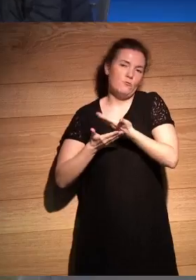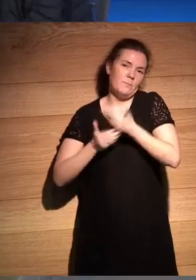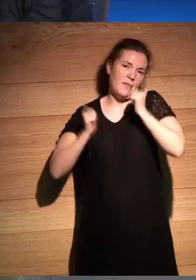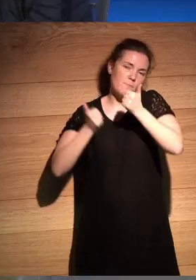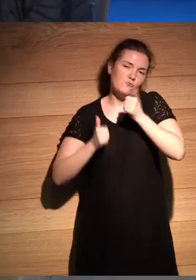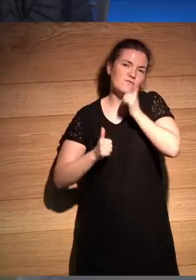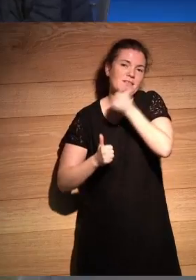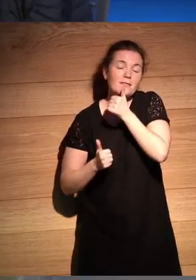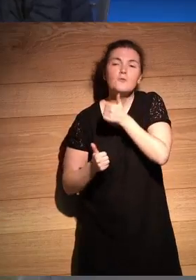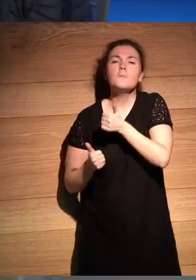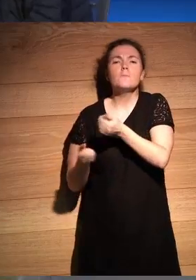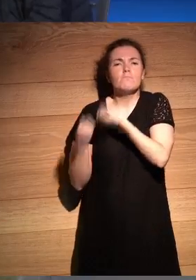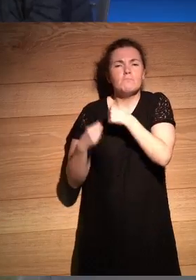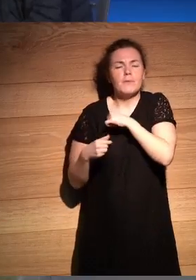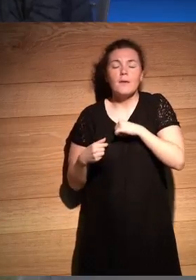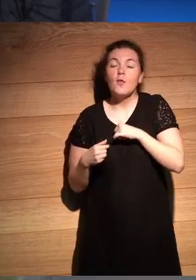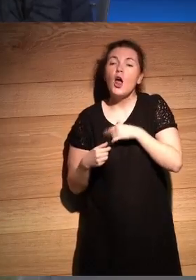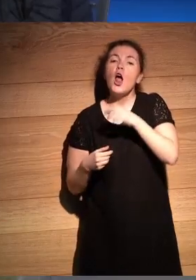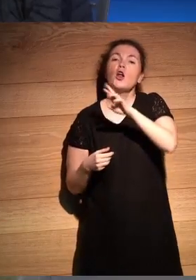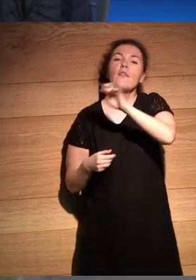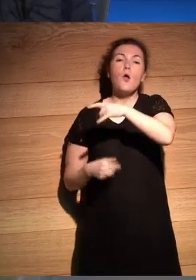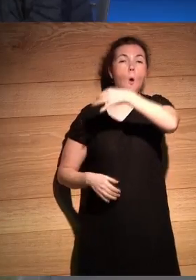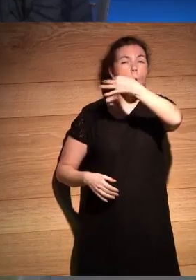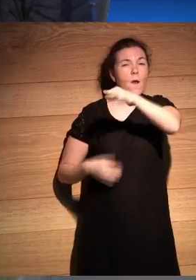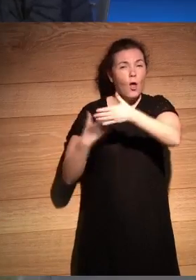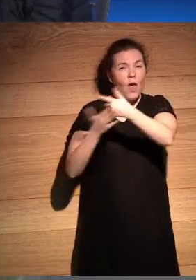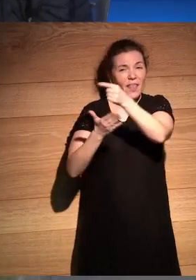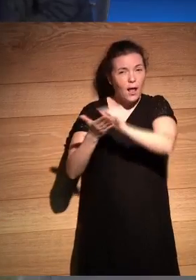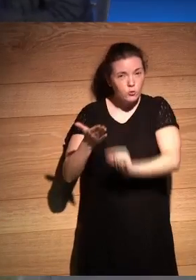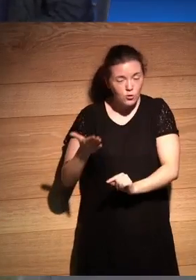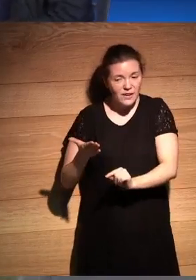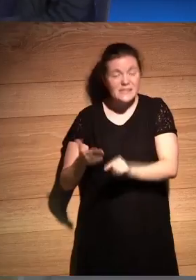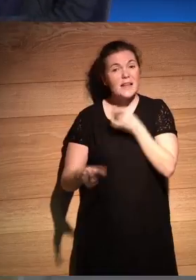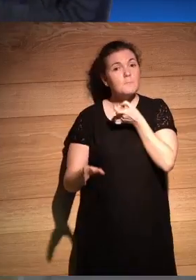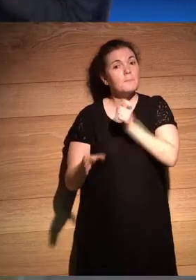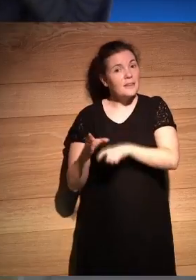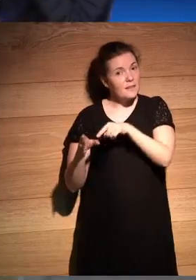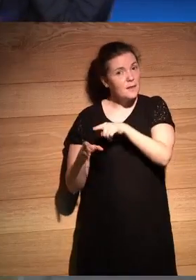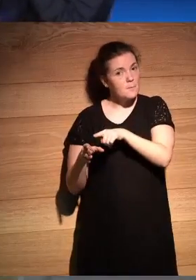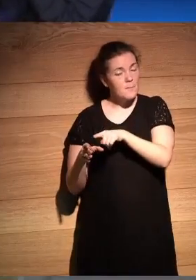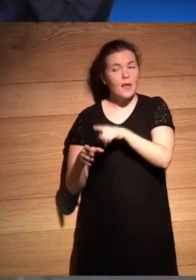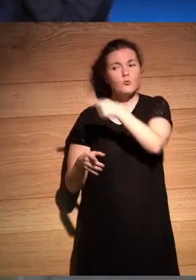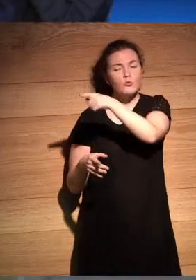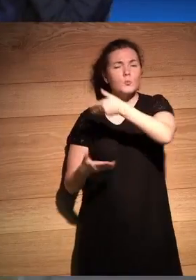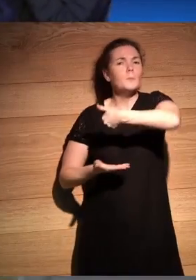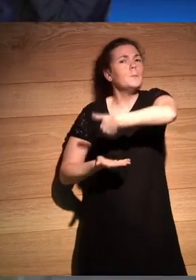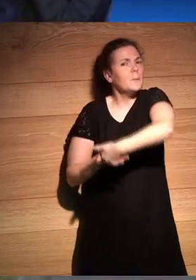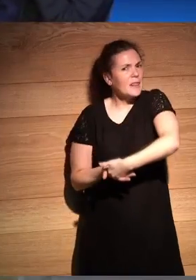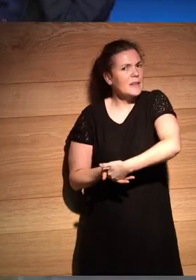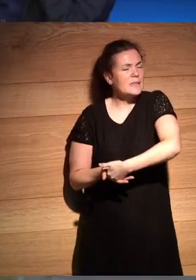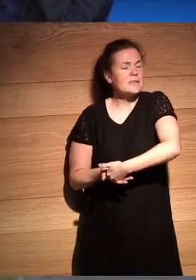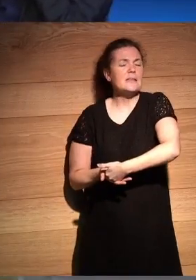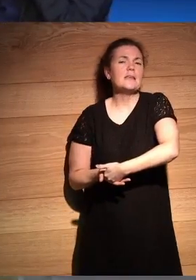Rodrigo fue el único de los autores y autoras que participan en esto que nos pediste Rodrigo me pediste